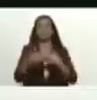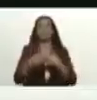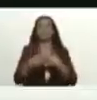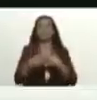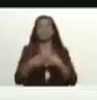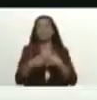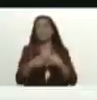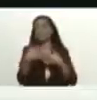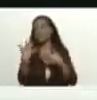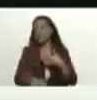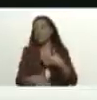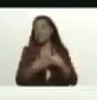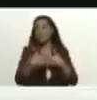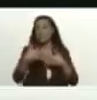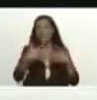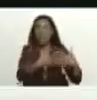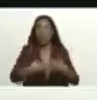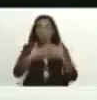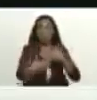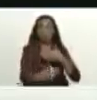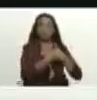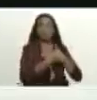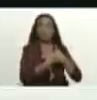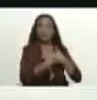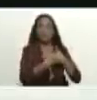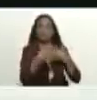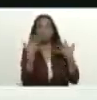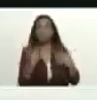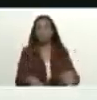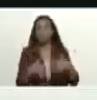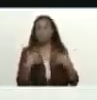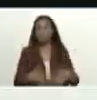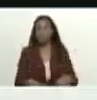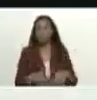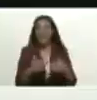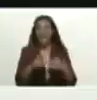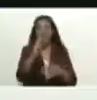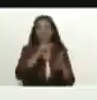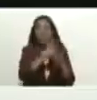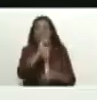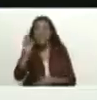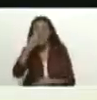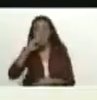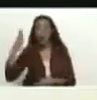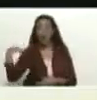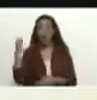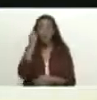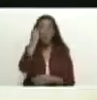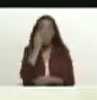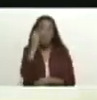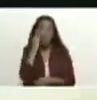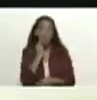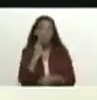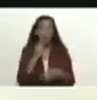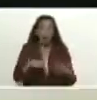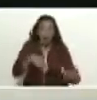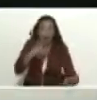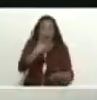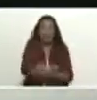esa conspiración la dirigió el imperio norteamericano que durante 200 años desde Bolívar ha conspirado